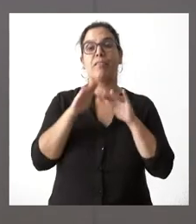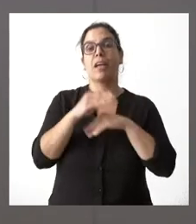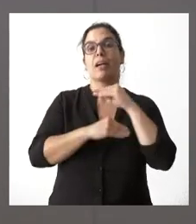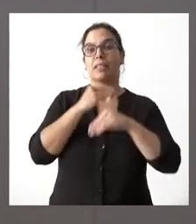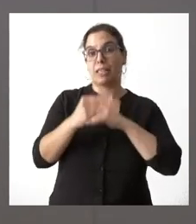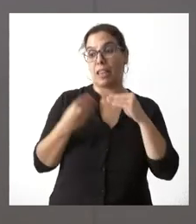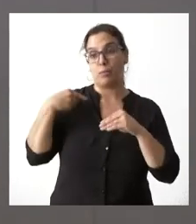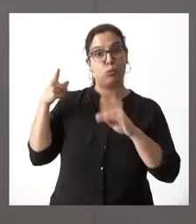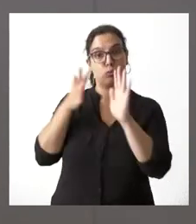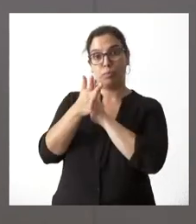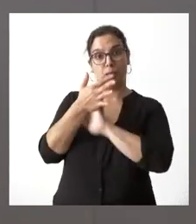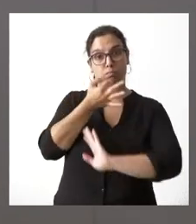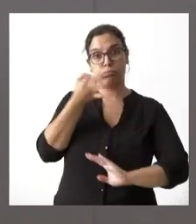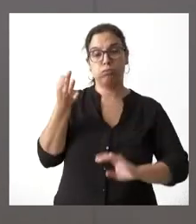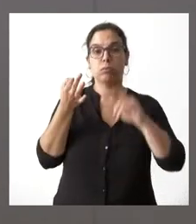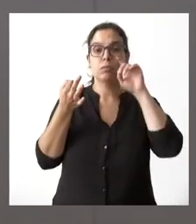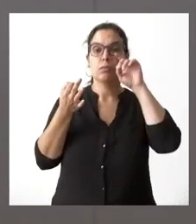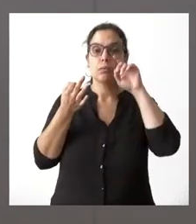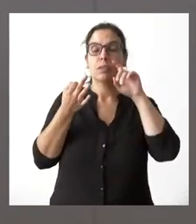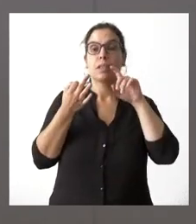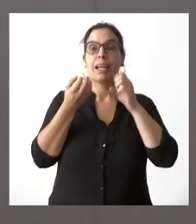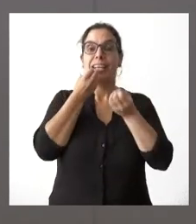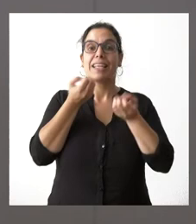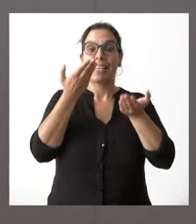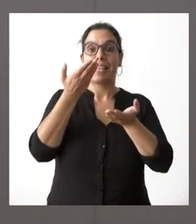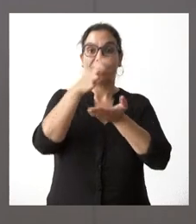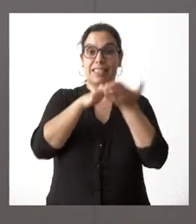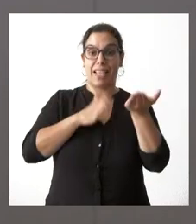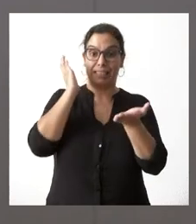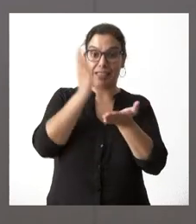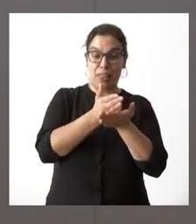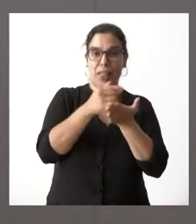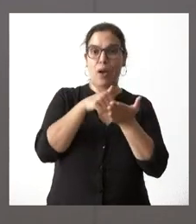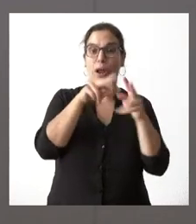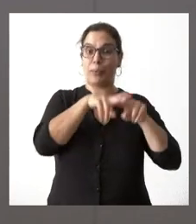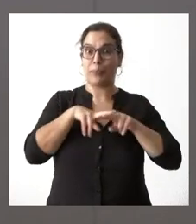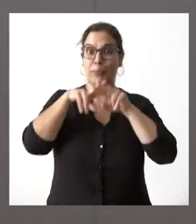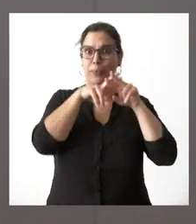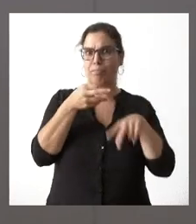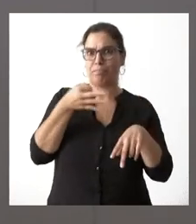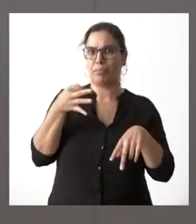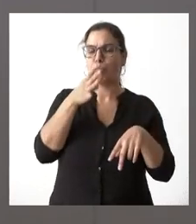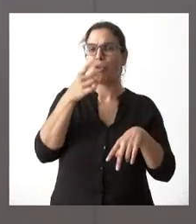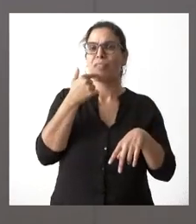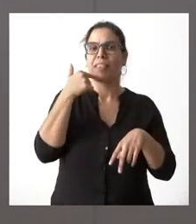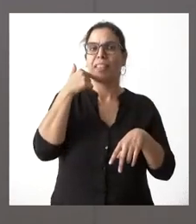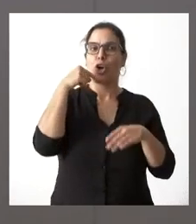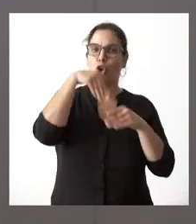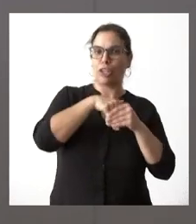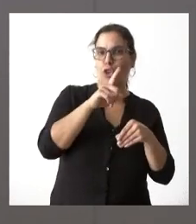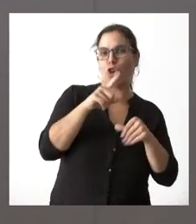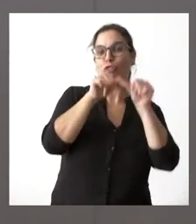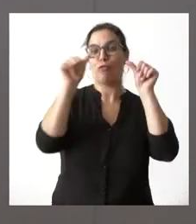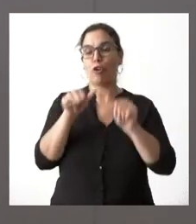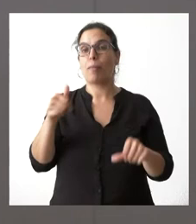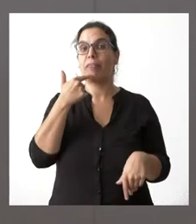lo ha descrito muy bien el análisis jurídico de la sentencia no es de fondo sino de forma en el sentido de que lo que nos dice es que desde el punto de vista